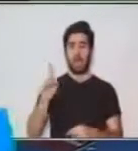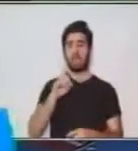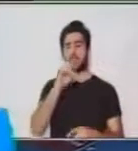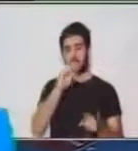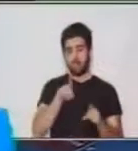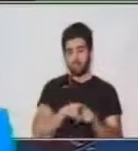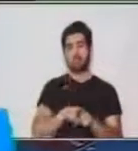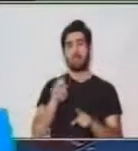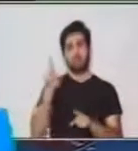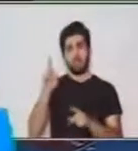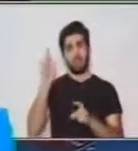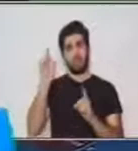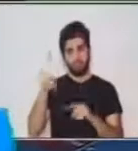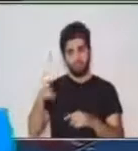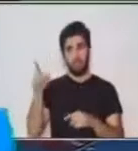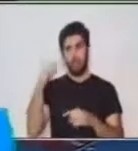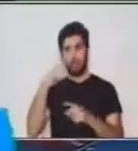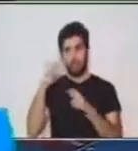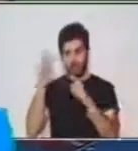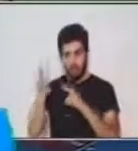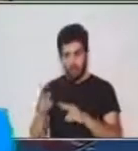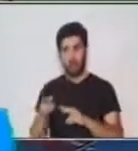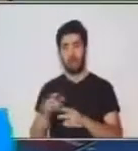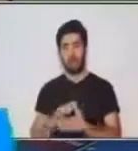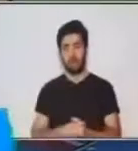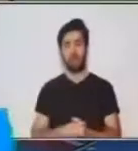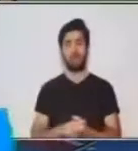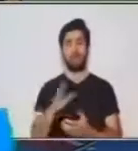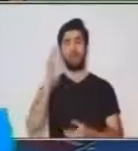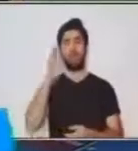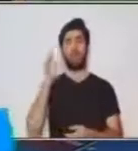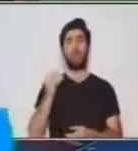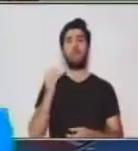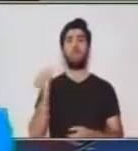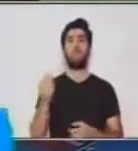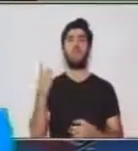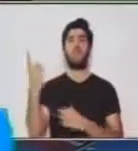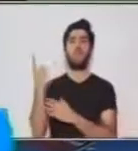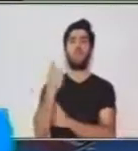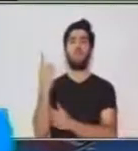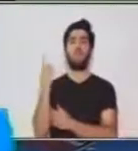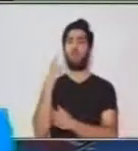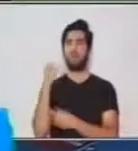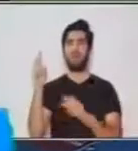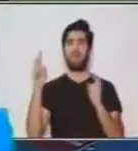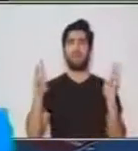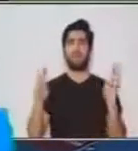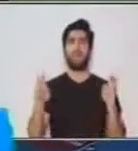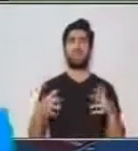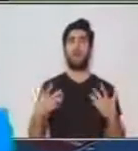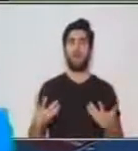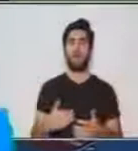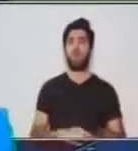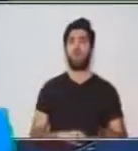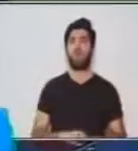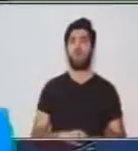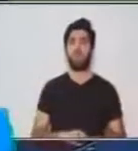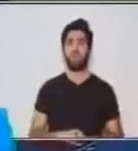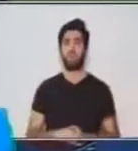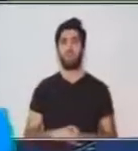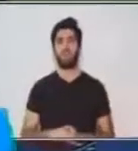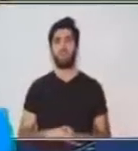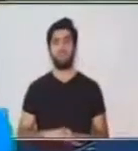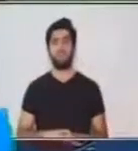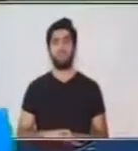válidas. ¿Por qué es esto muy importante en nuestro tema? Registros lingüísticos.